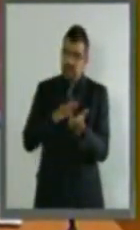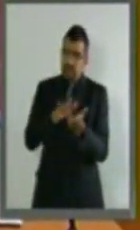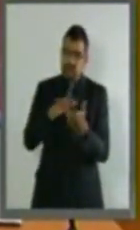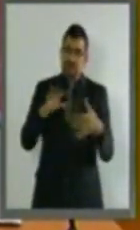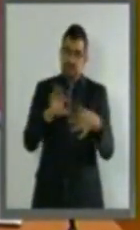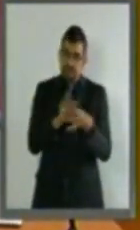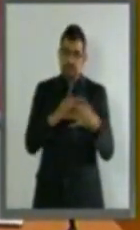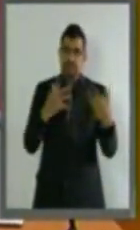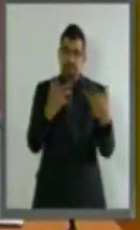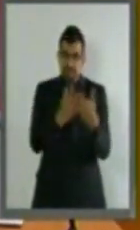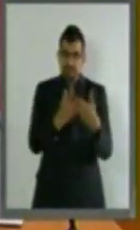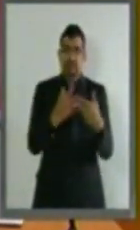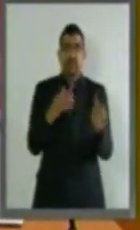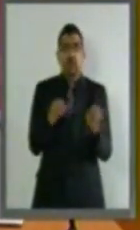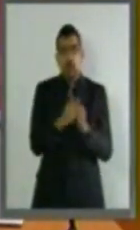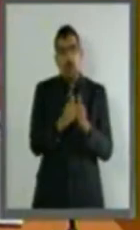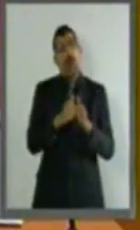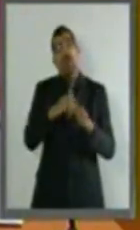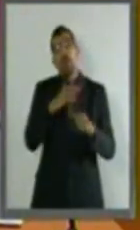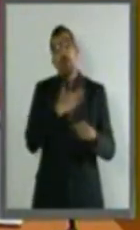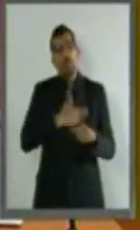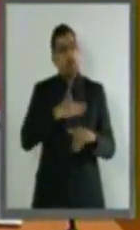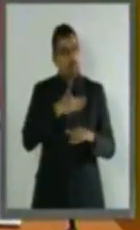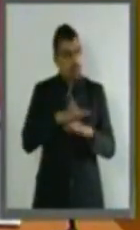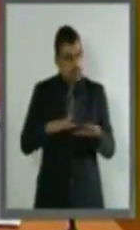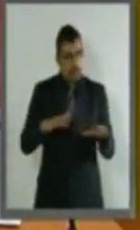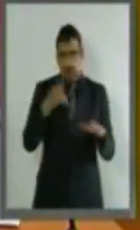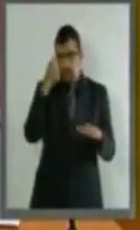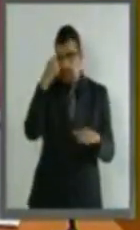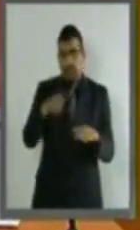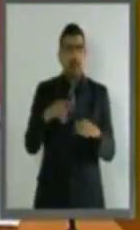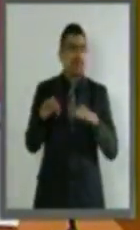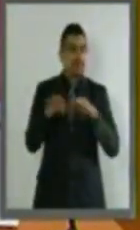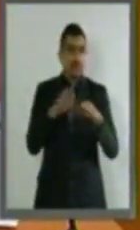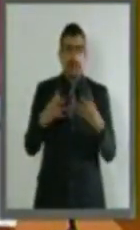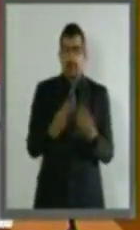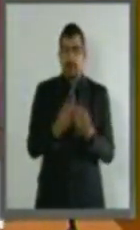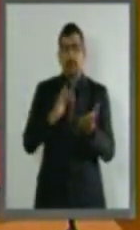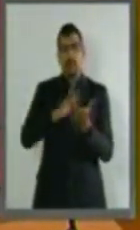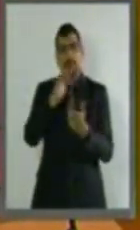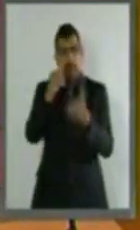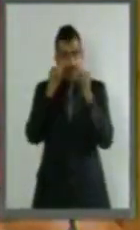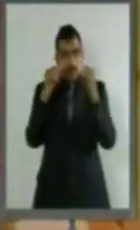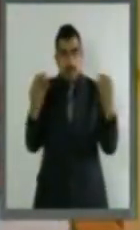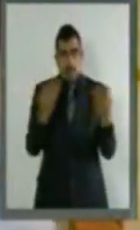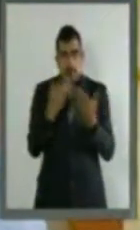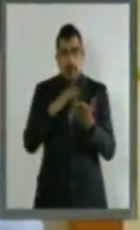este tema de justicia en materia laboral. Por su atención, muchas gracias.